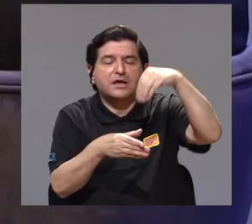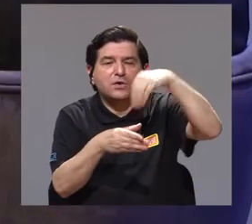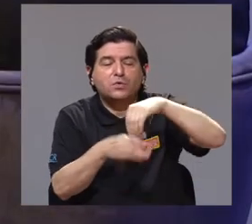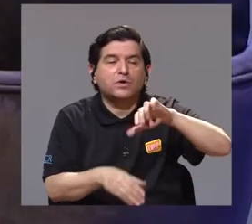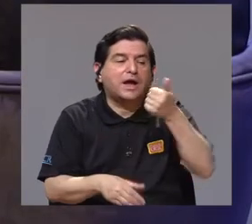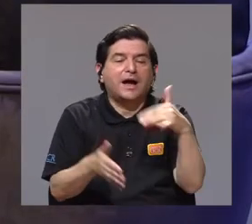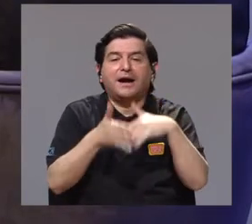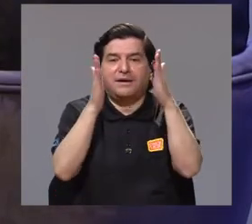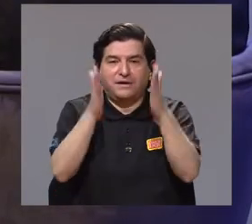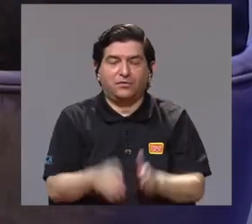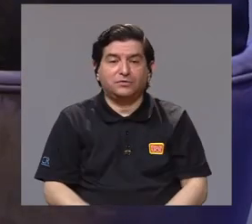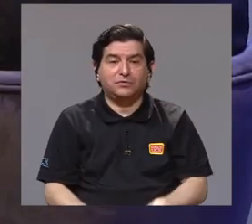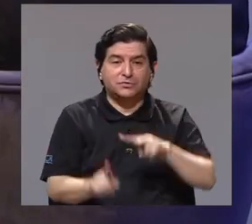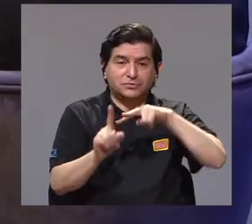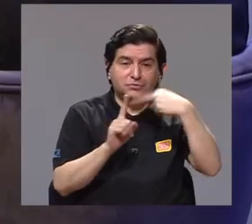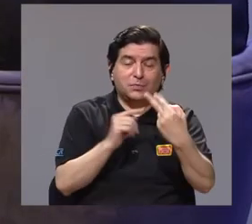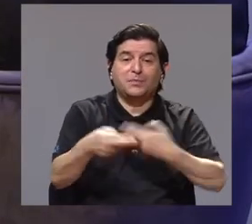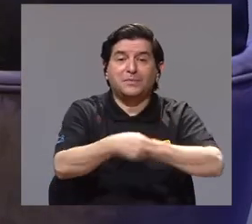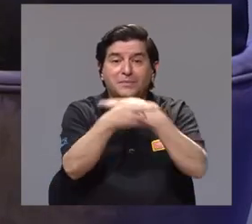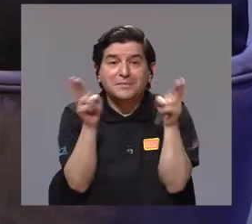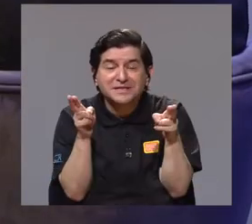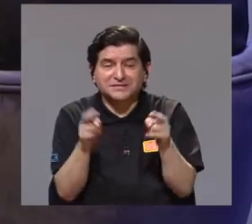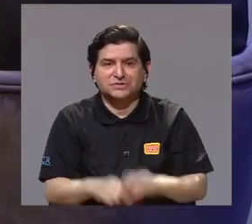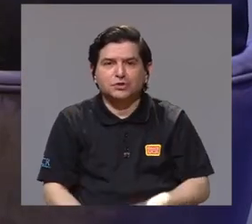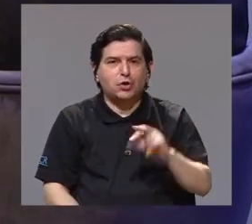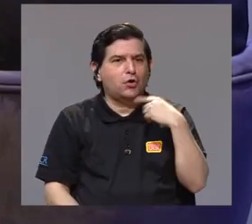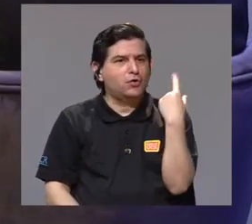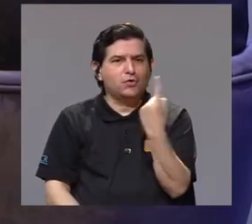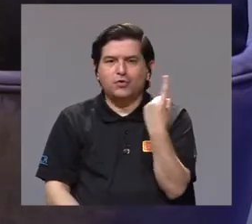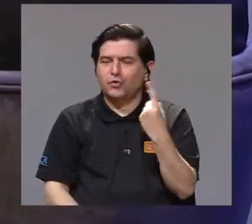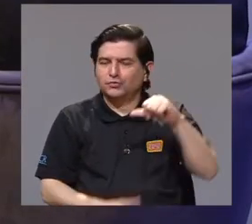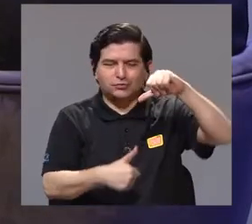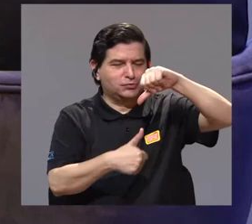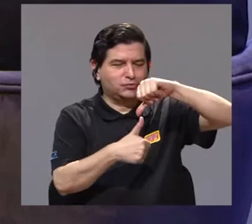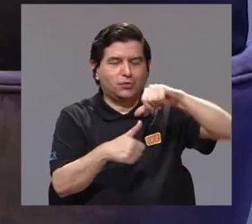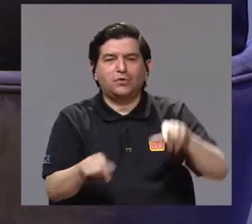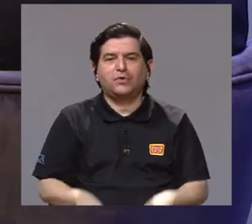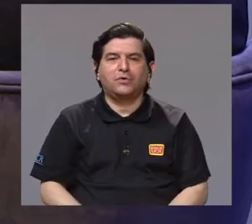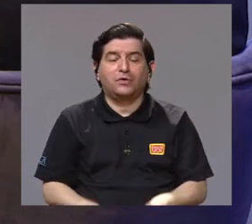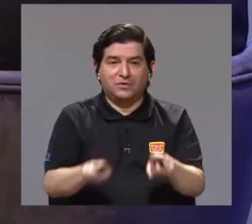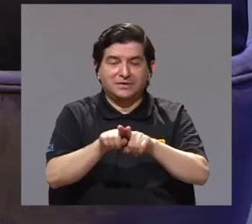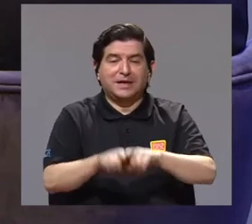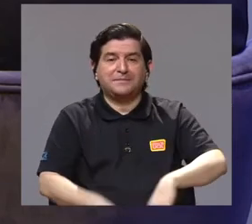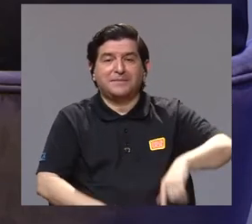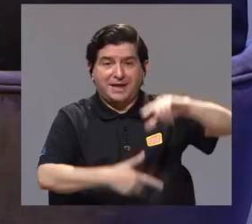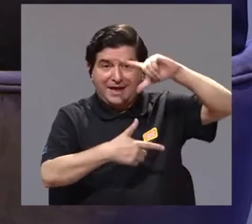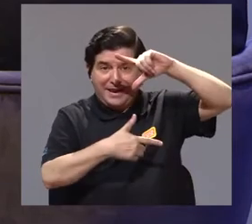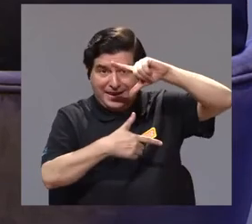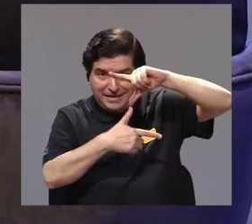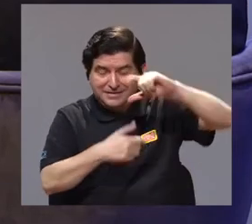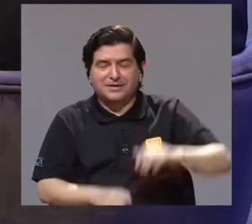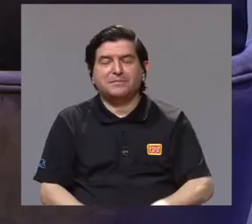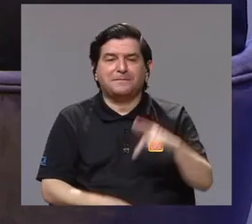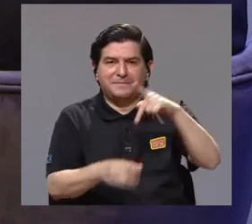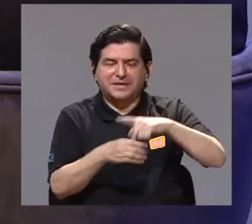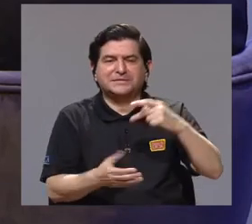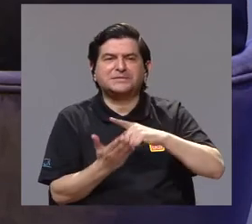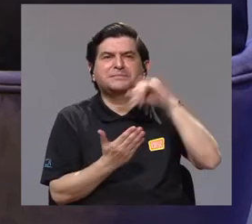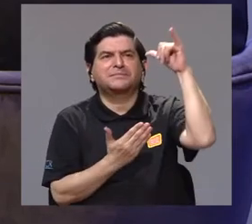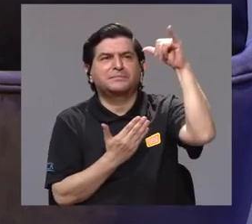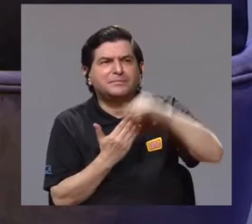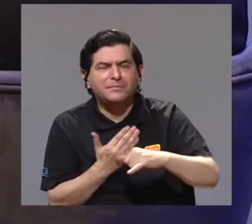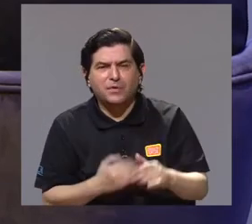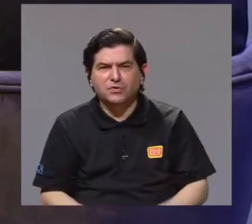y involucrar a otros estudiantes. Digamos, esa visión regional y que no se limita a Centroamérica, también América Latina y el año pasado